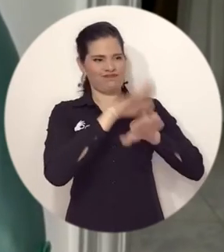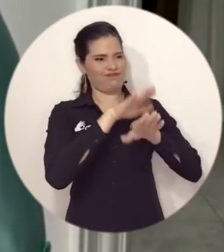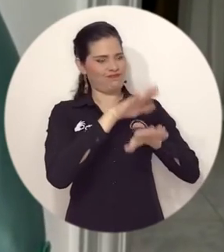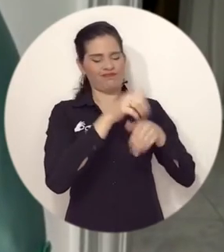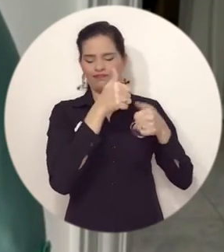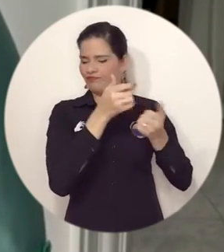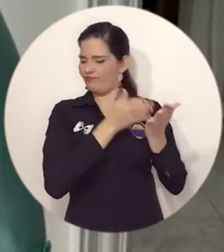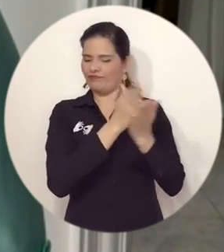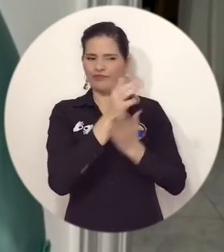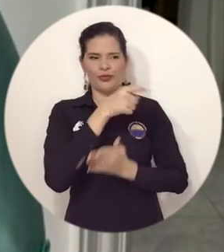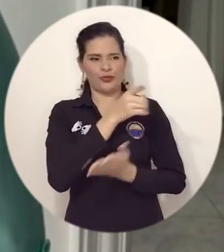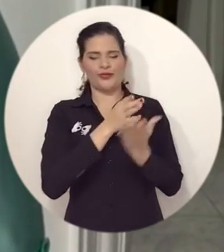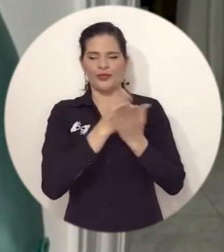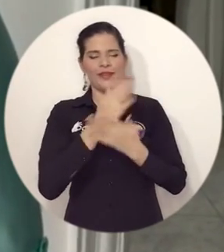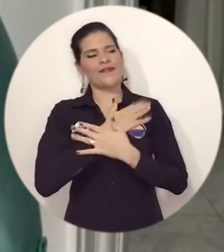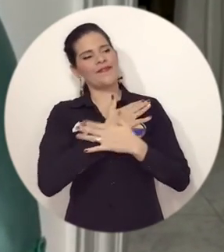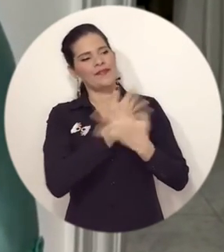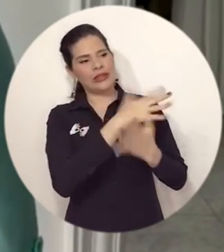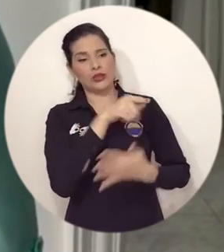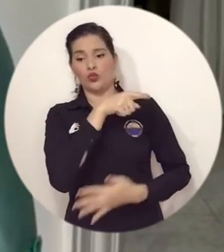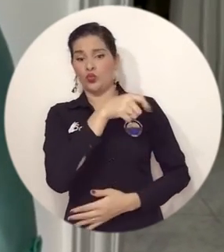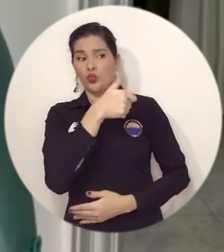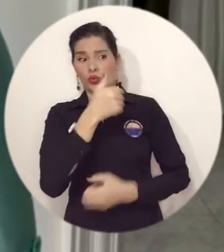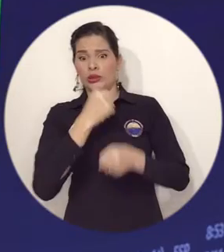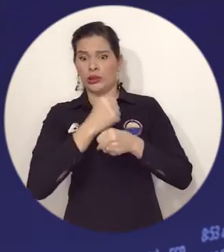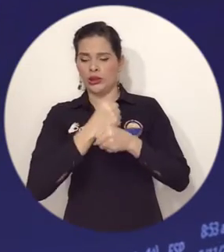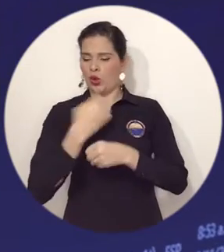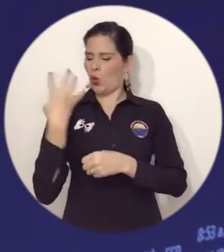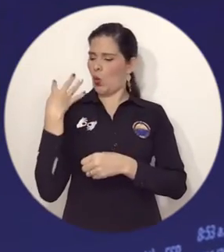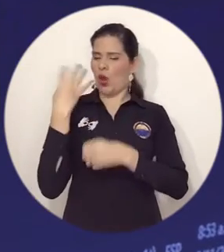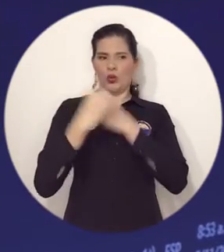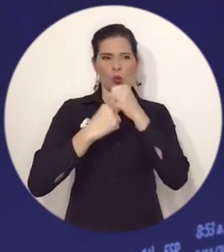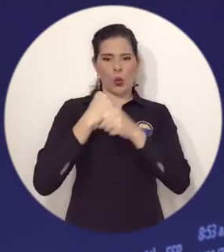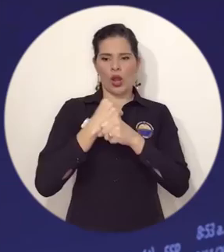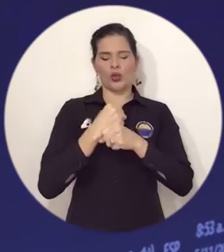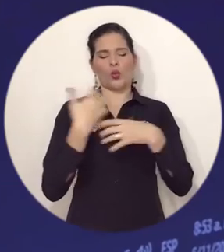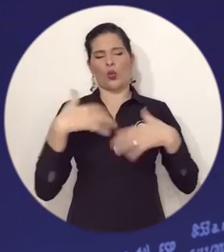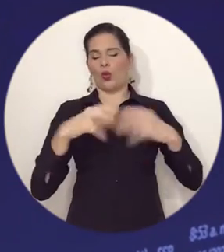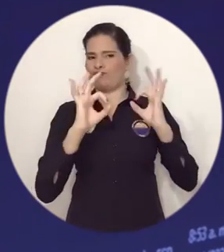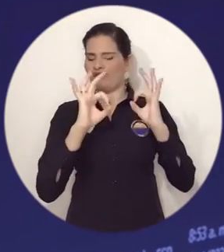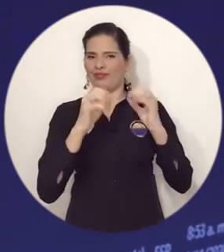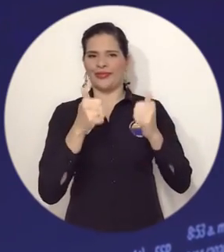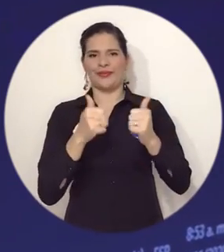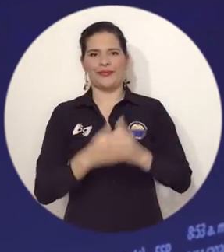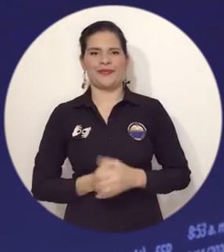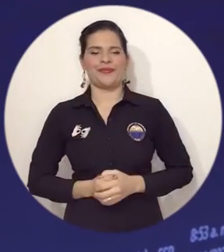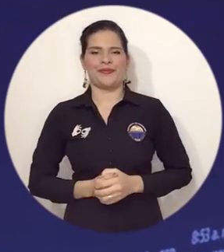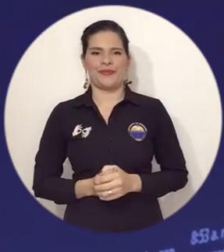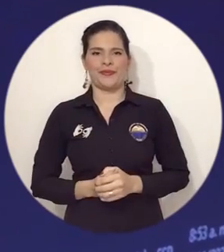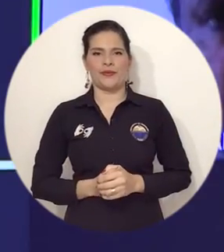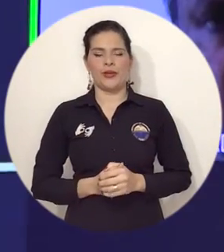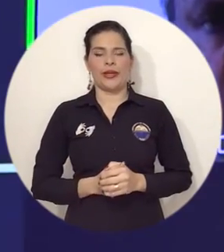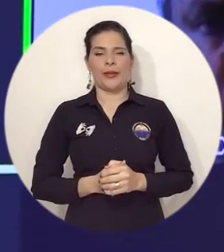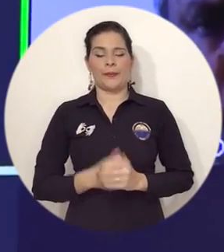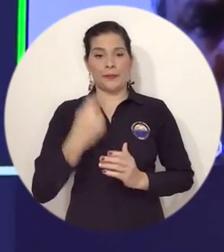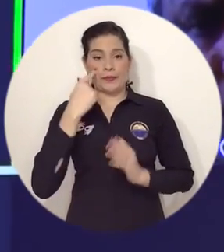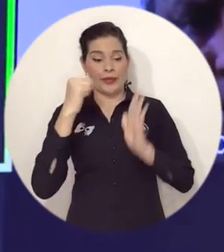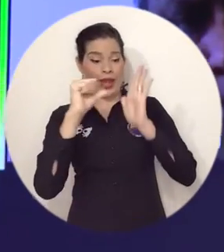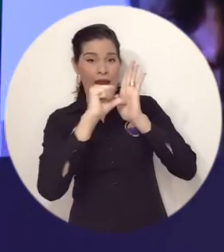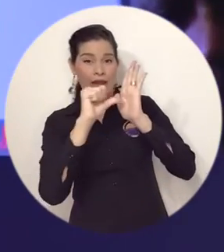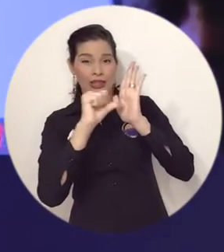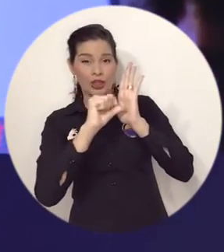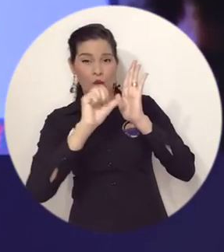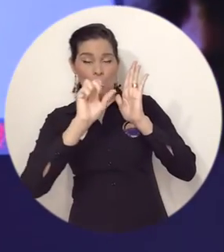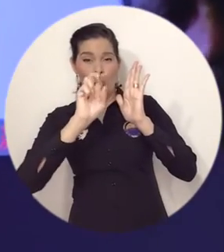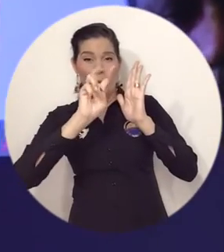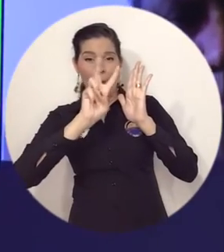de cada uno de ellos por el gran trabajo que hizo en estos cuatro años. Cabe mencionar que en atención al numeral 6 del artículo 25